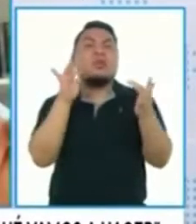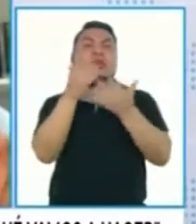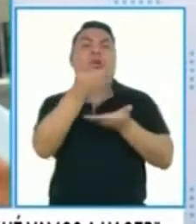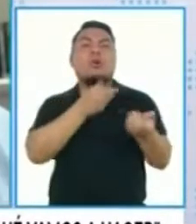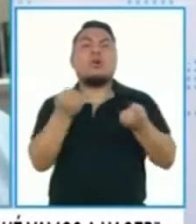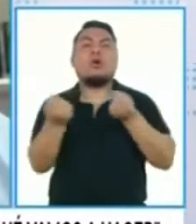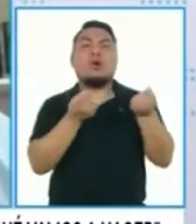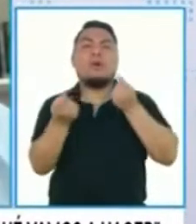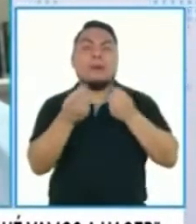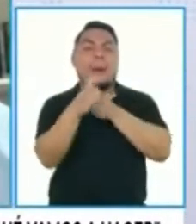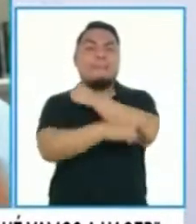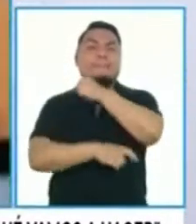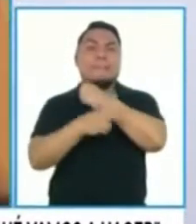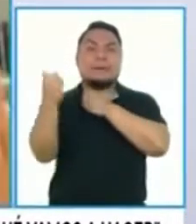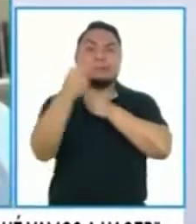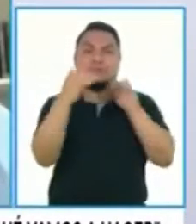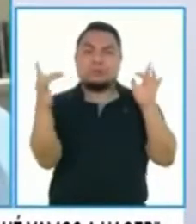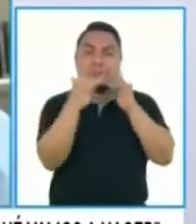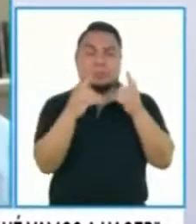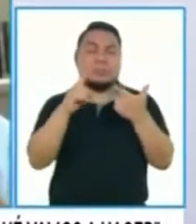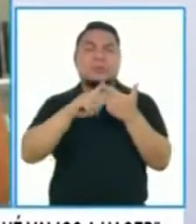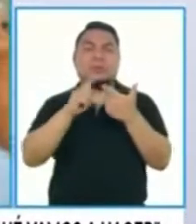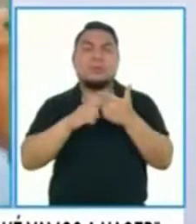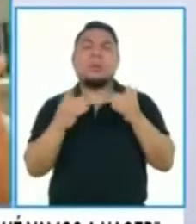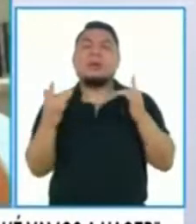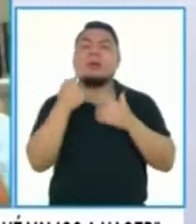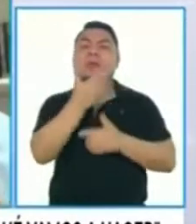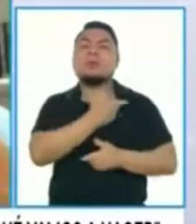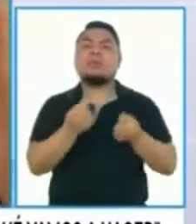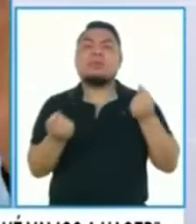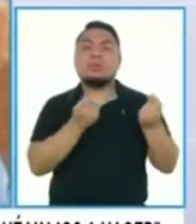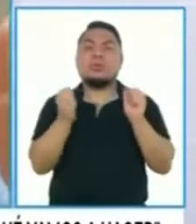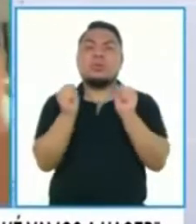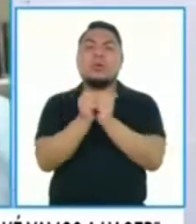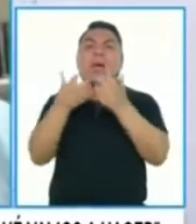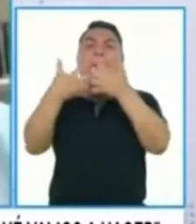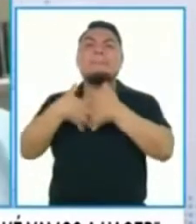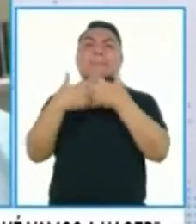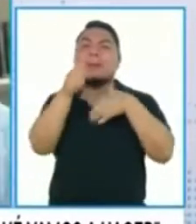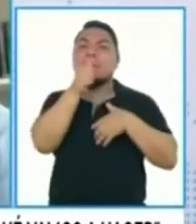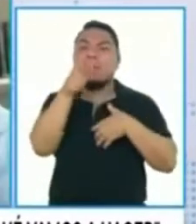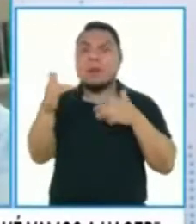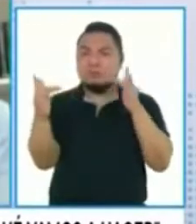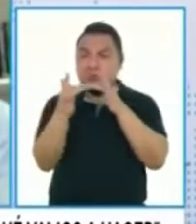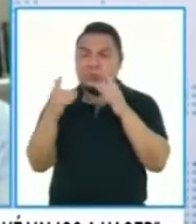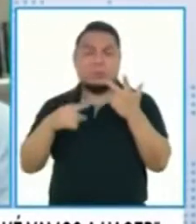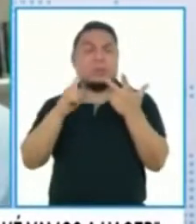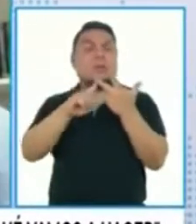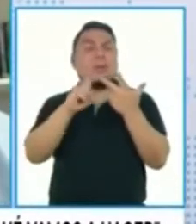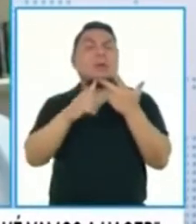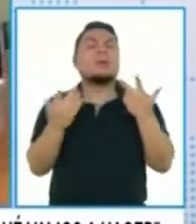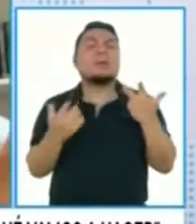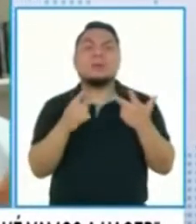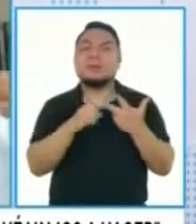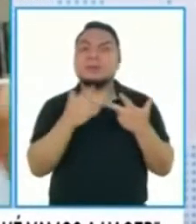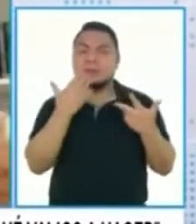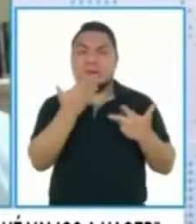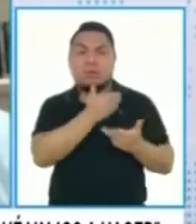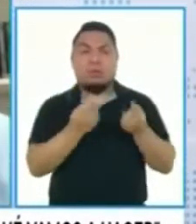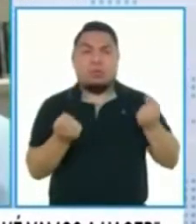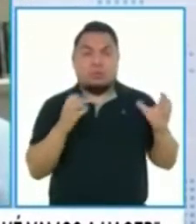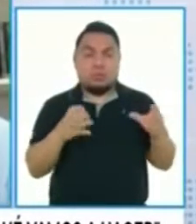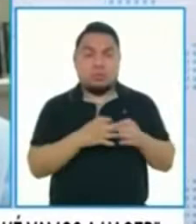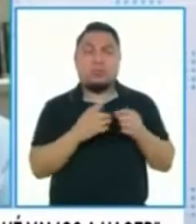a gobierno. La segunda avenida son las relaciones del gobierno con la empresa privada. Y la tercera avenida es el